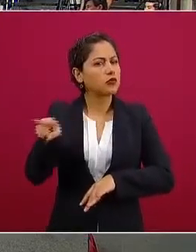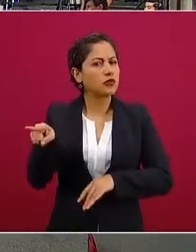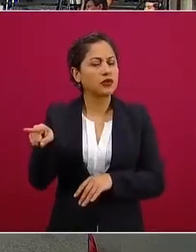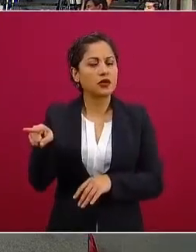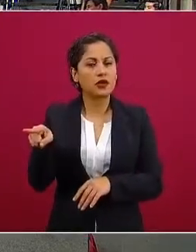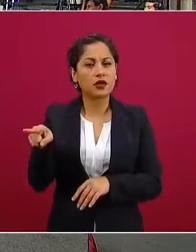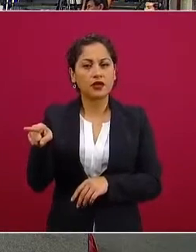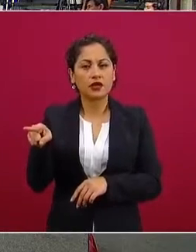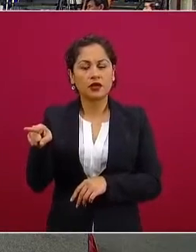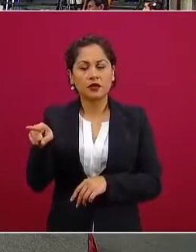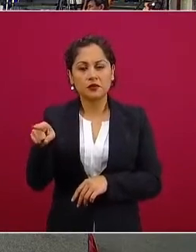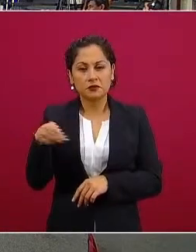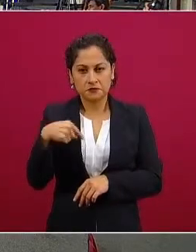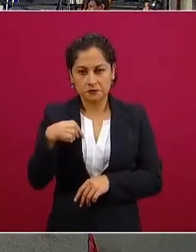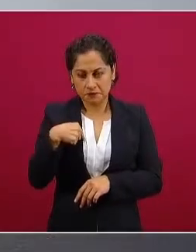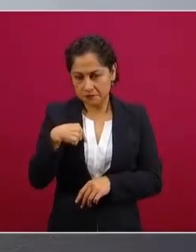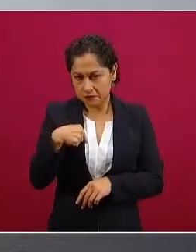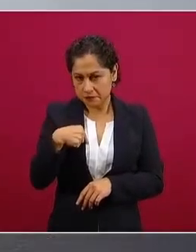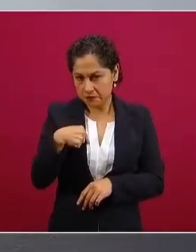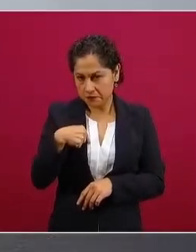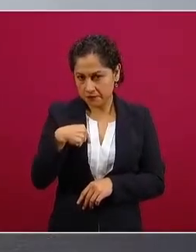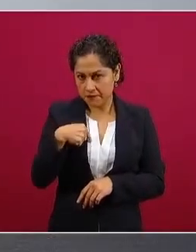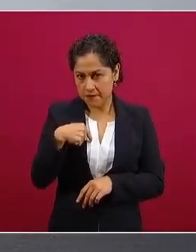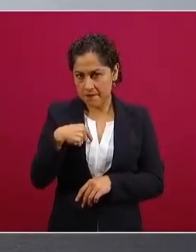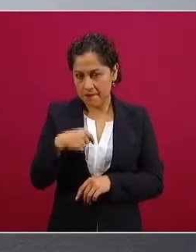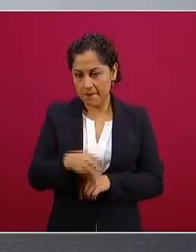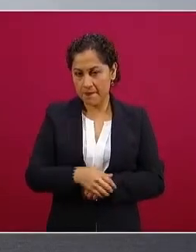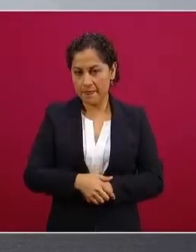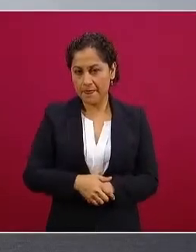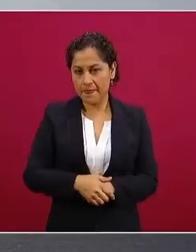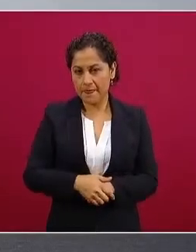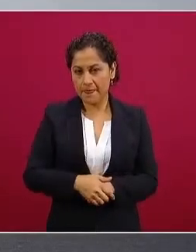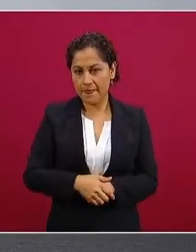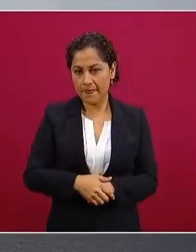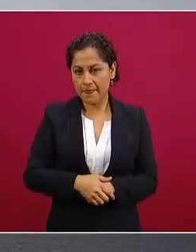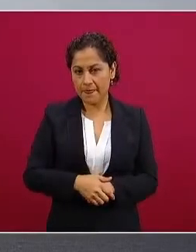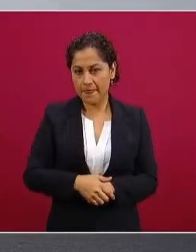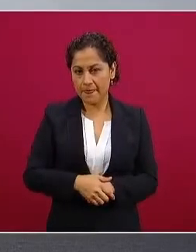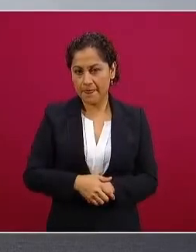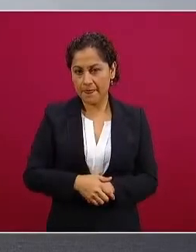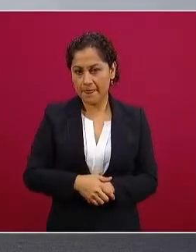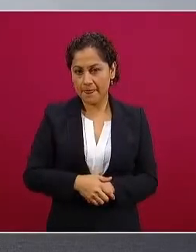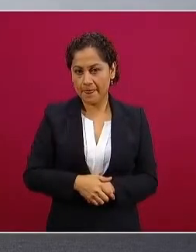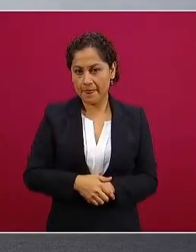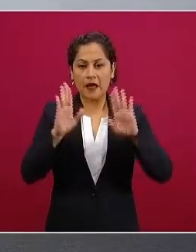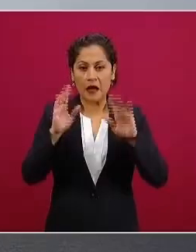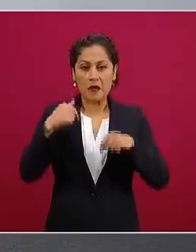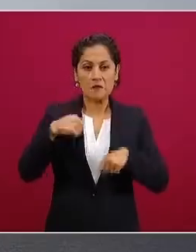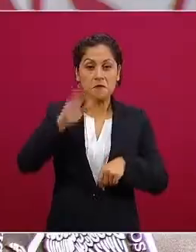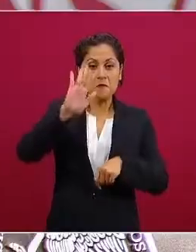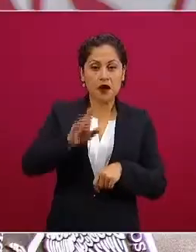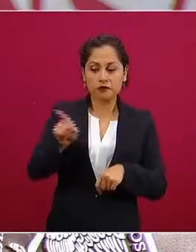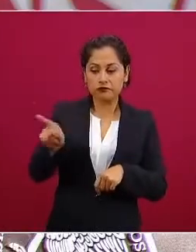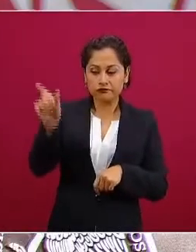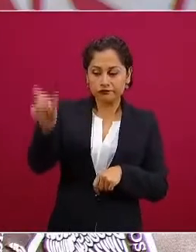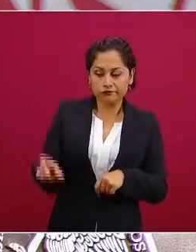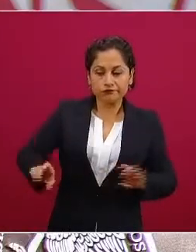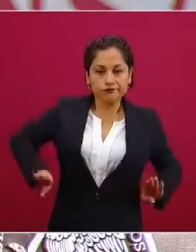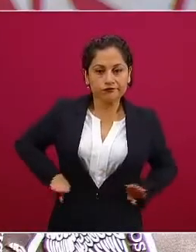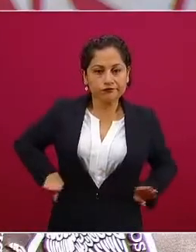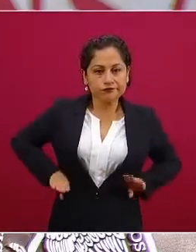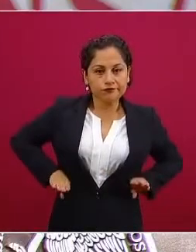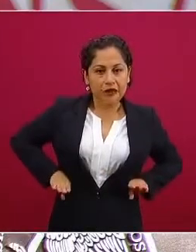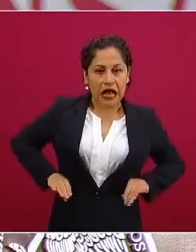incluso no podría decir que de izquierda pero sí